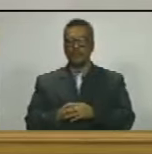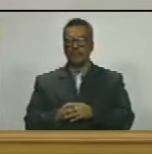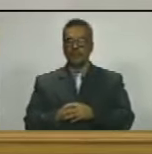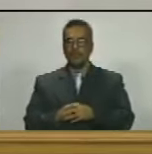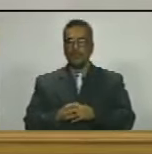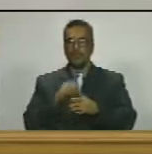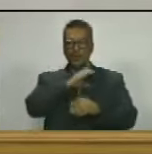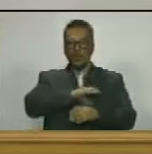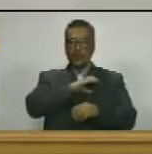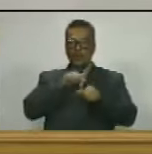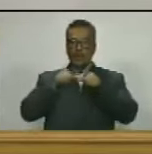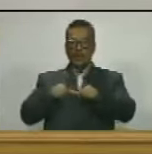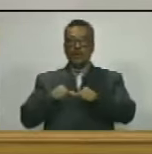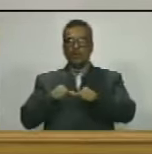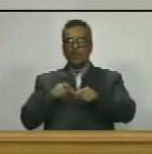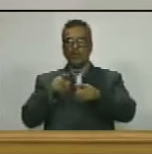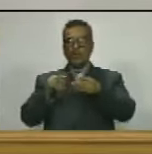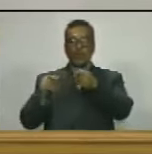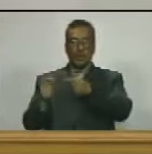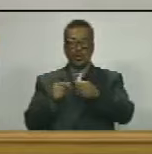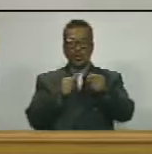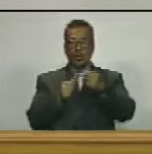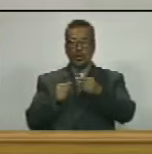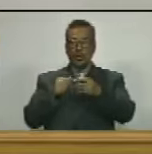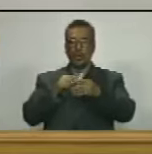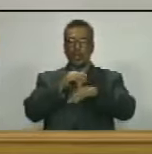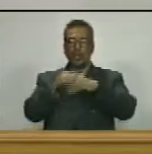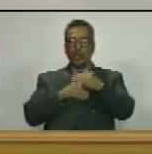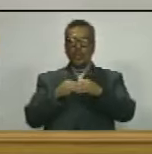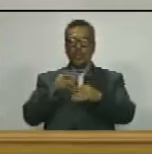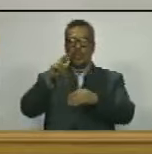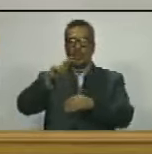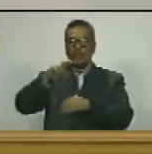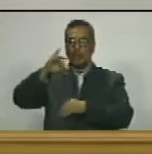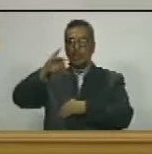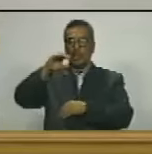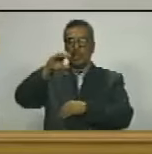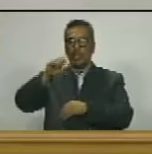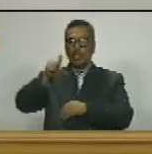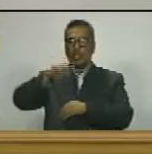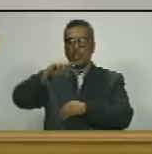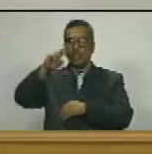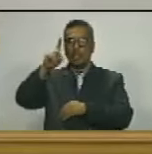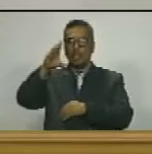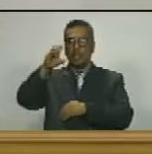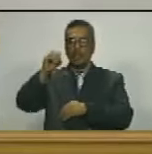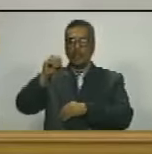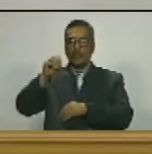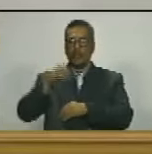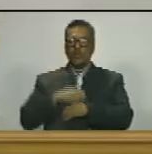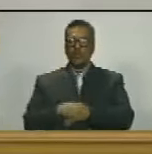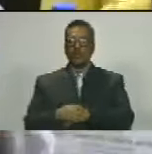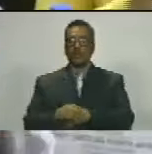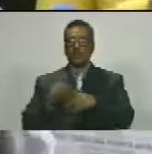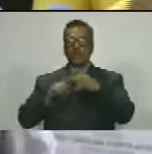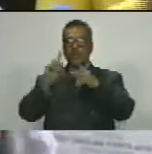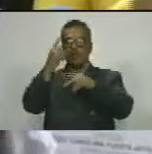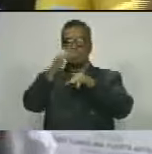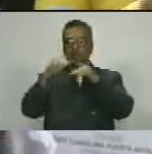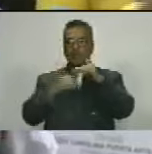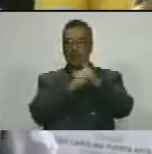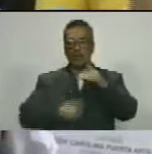comisión permanente de ecosocialismo presidente diputado ricardo molina peñalosa primer